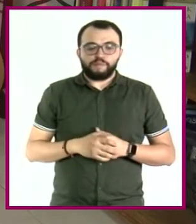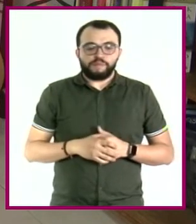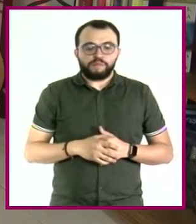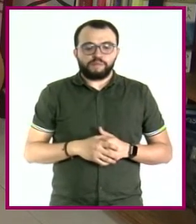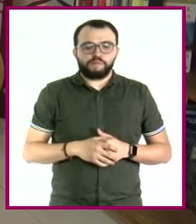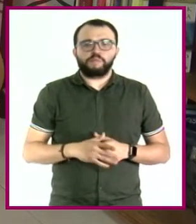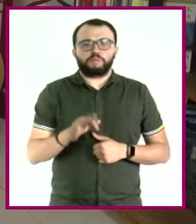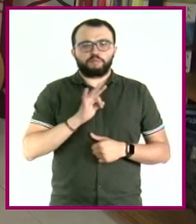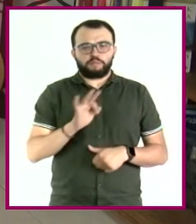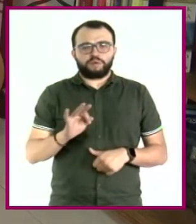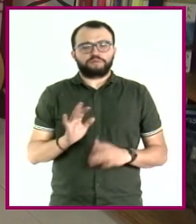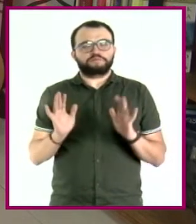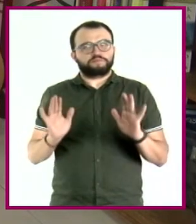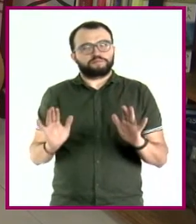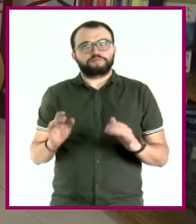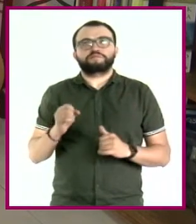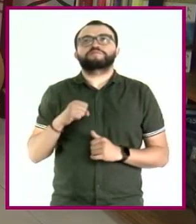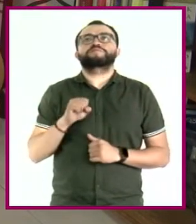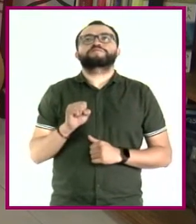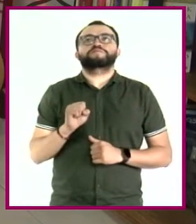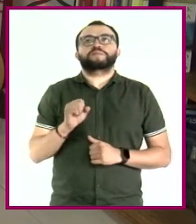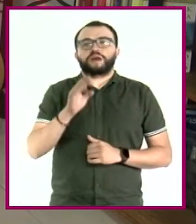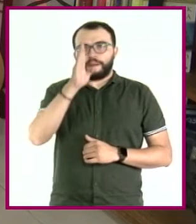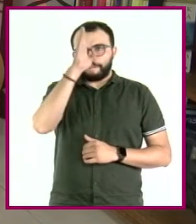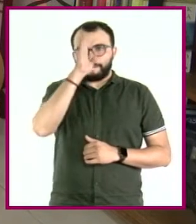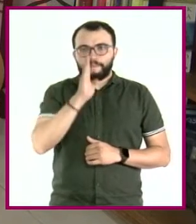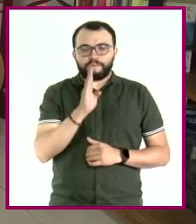esta postura, la cabeza a la mitad.